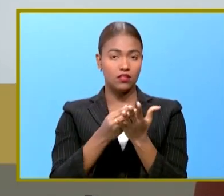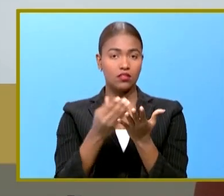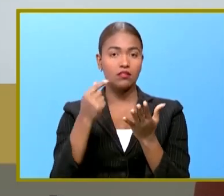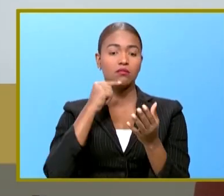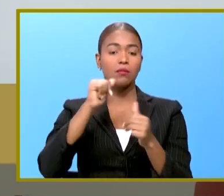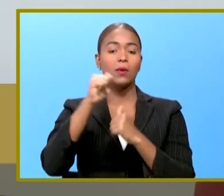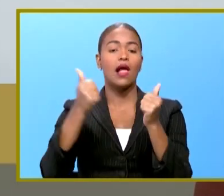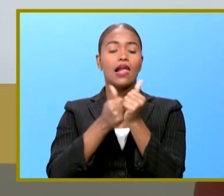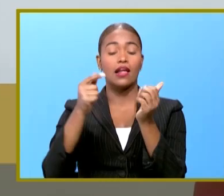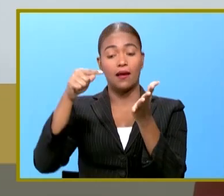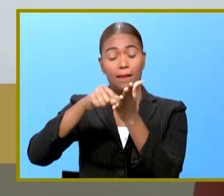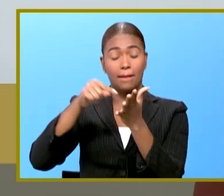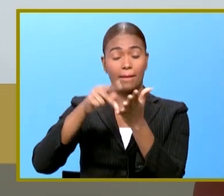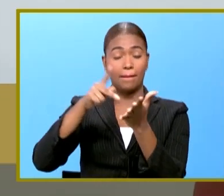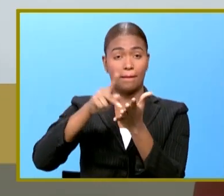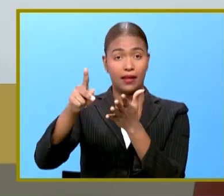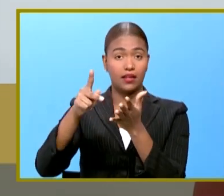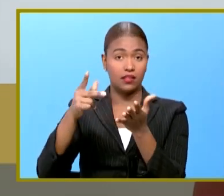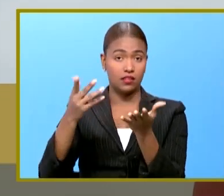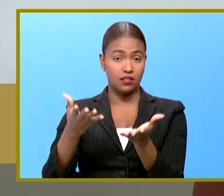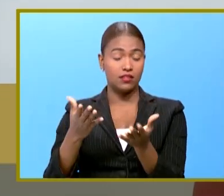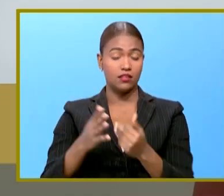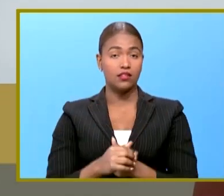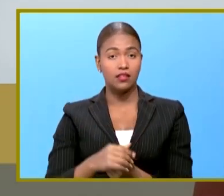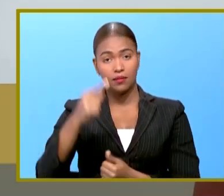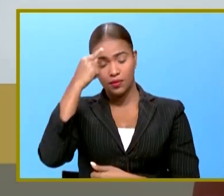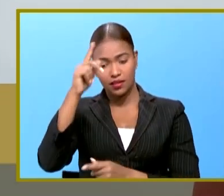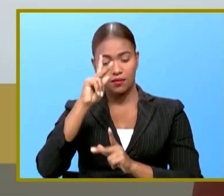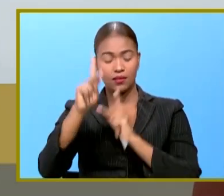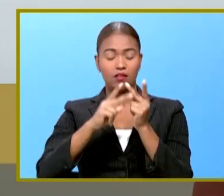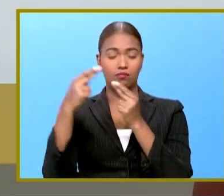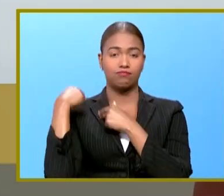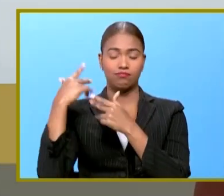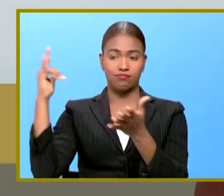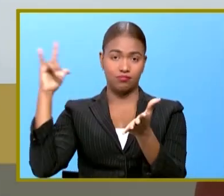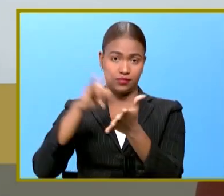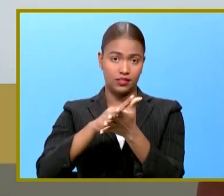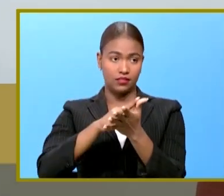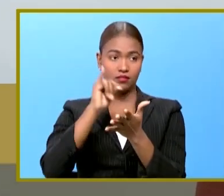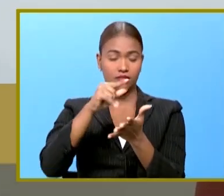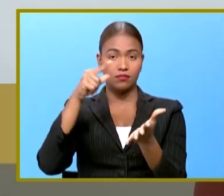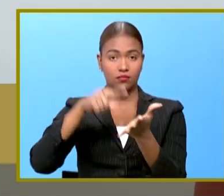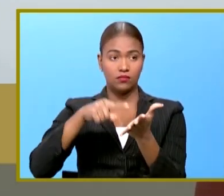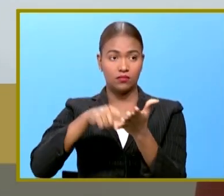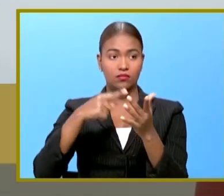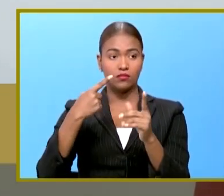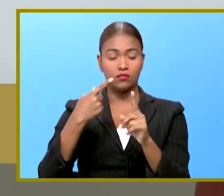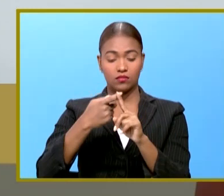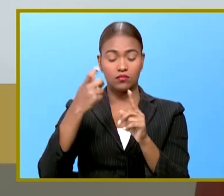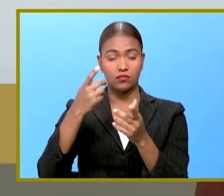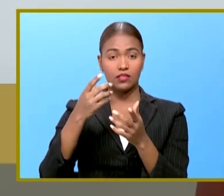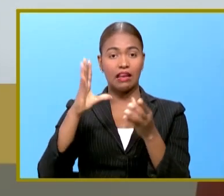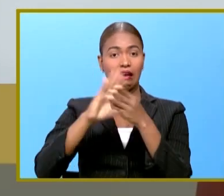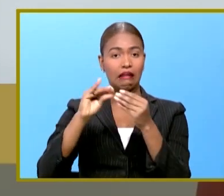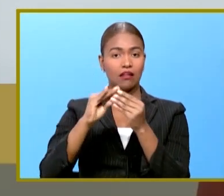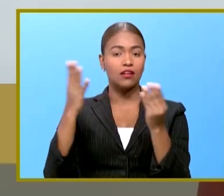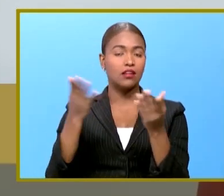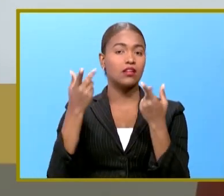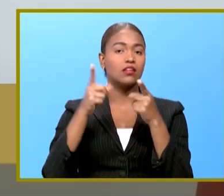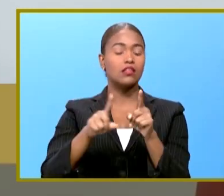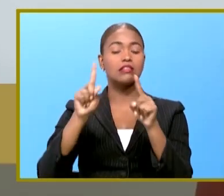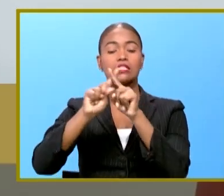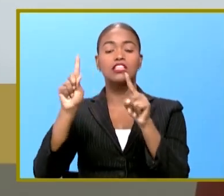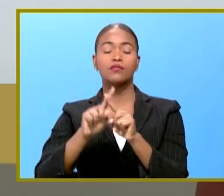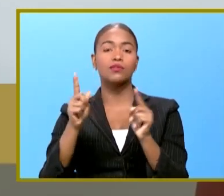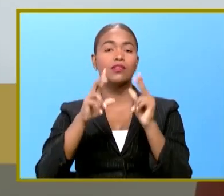parte de las deudas pendientes de la autoridad portuaria esta deuda se detalla en